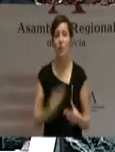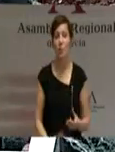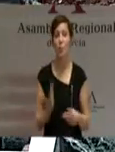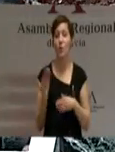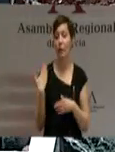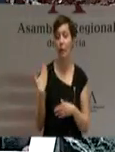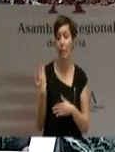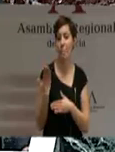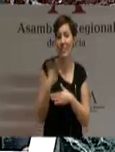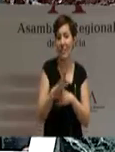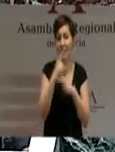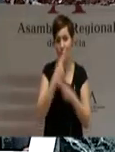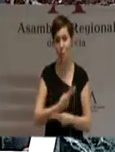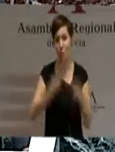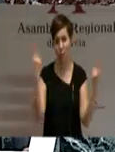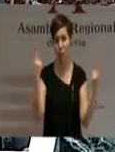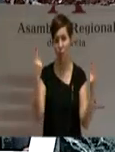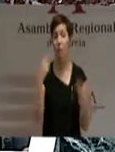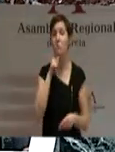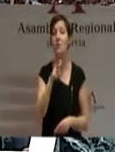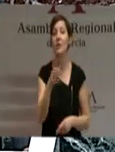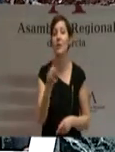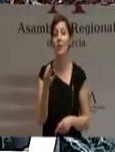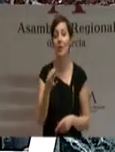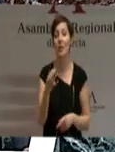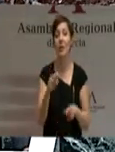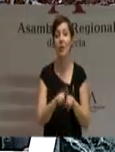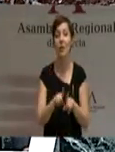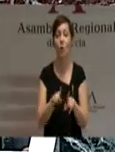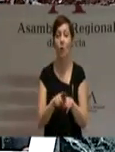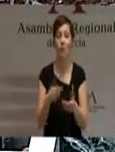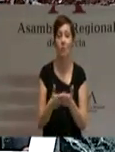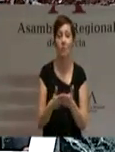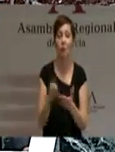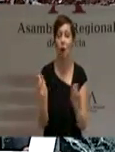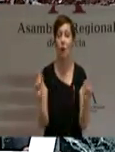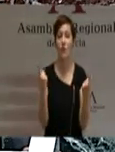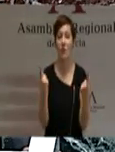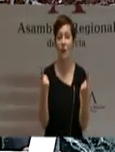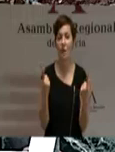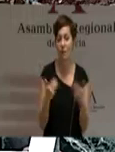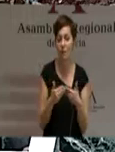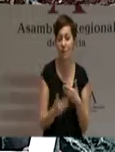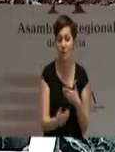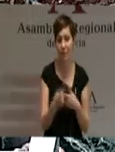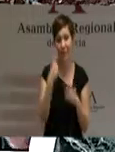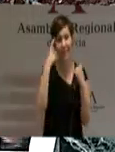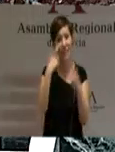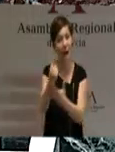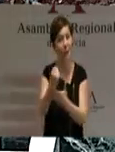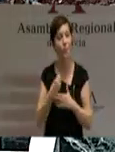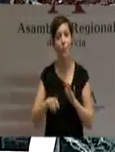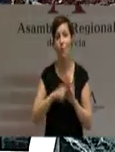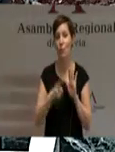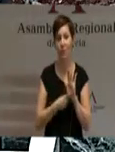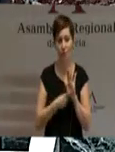unos días, ha de culminar su definición cuanto antes, hacerlo con el mayor apoyo posible y ponernos